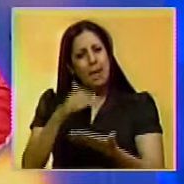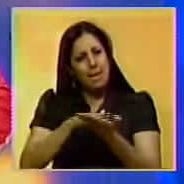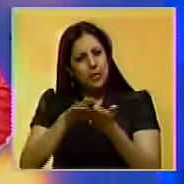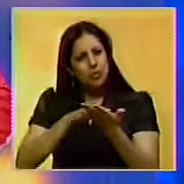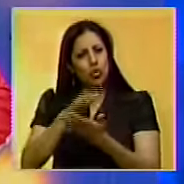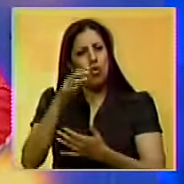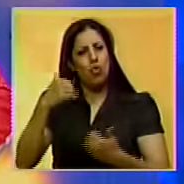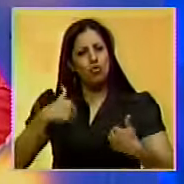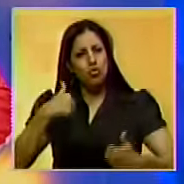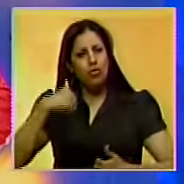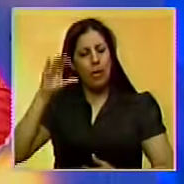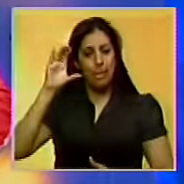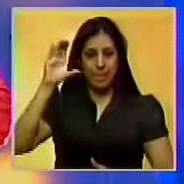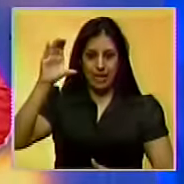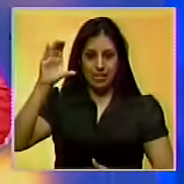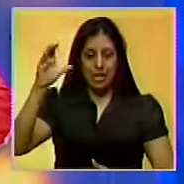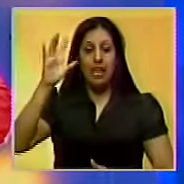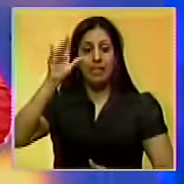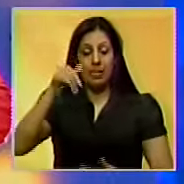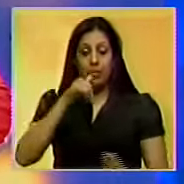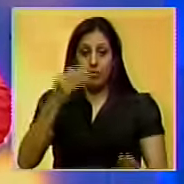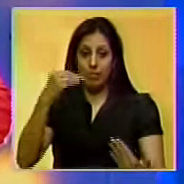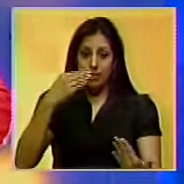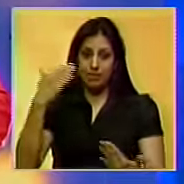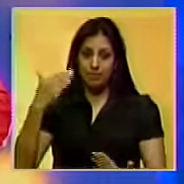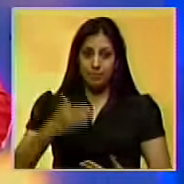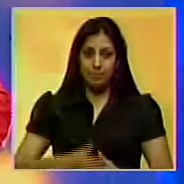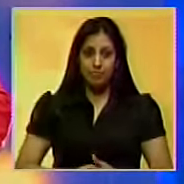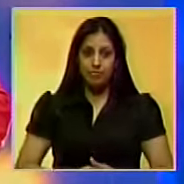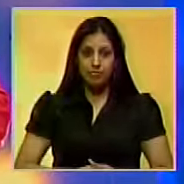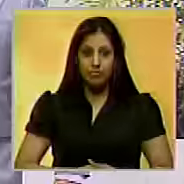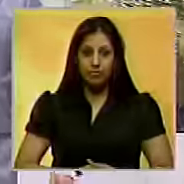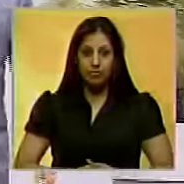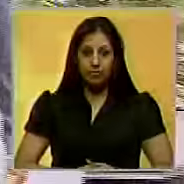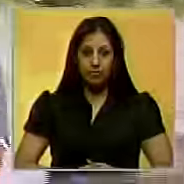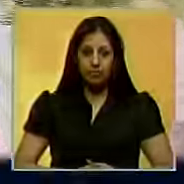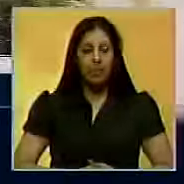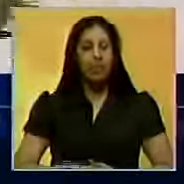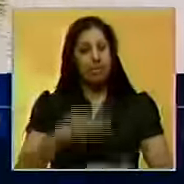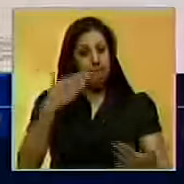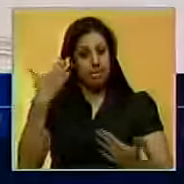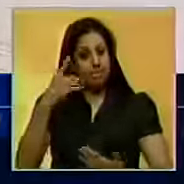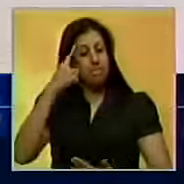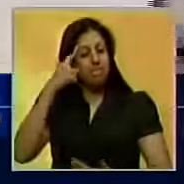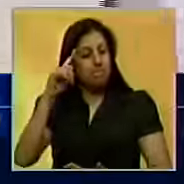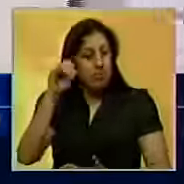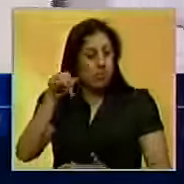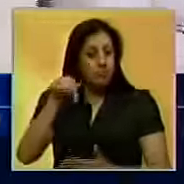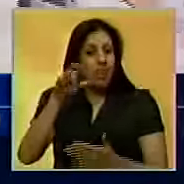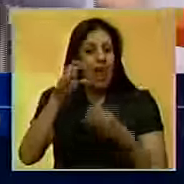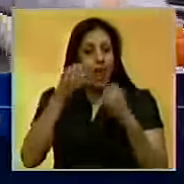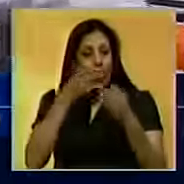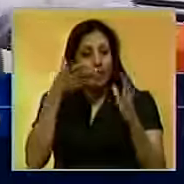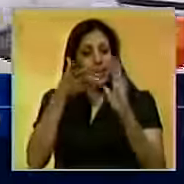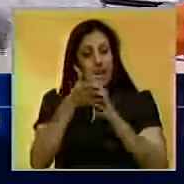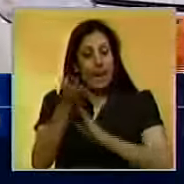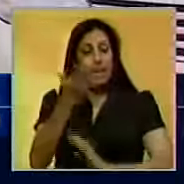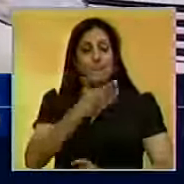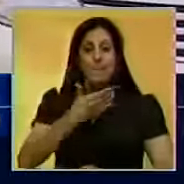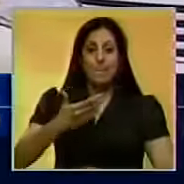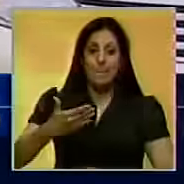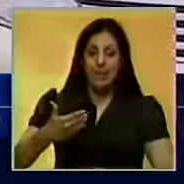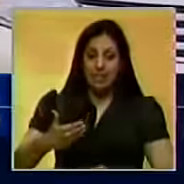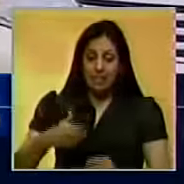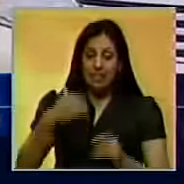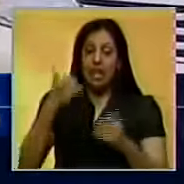una salida a la crisis que atraviesa el país. Euclides Sotillo nos amplía la información. Falcón asegura que en el marco del referéndum que impulsa